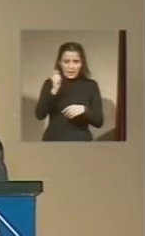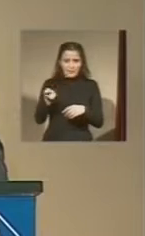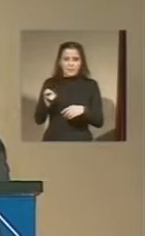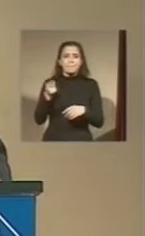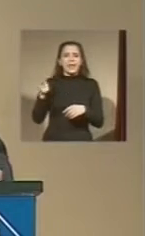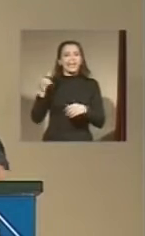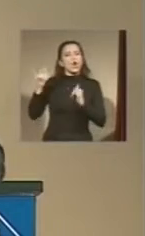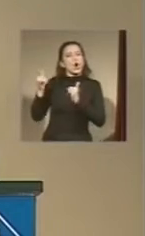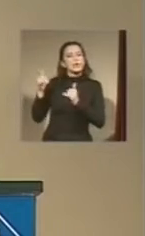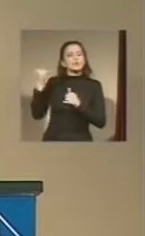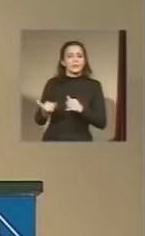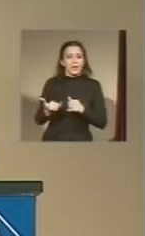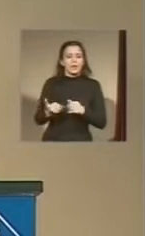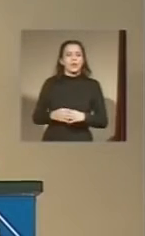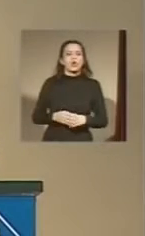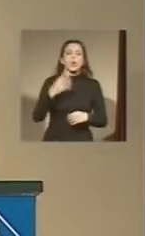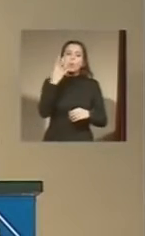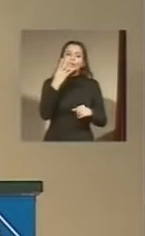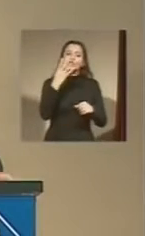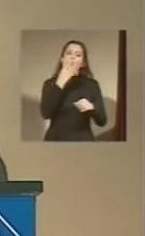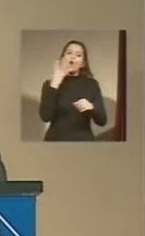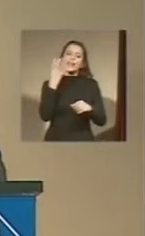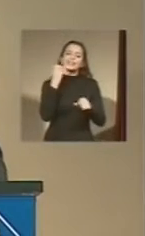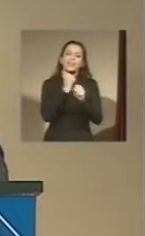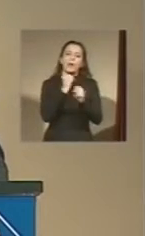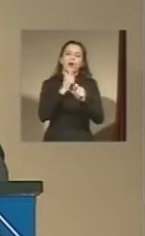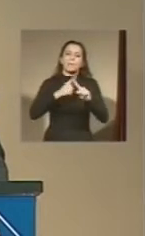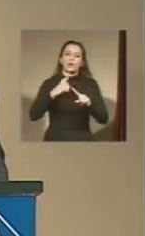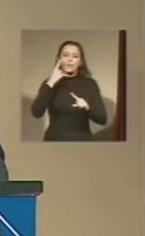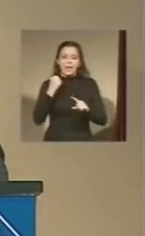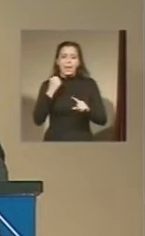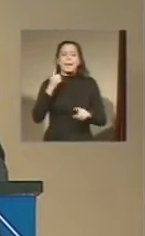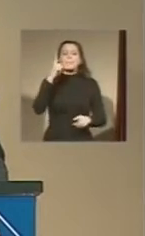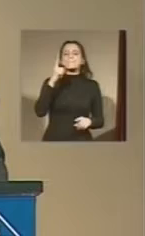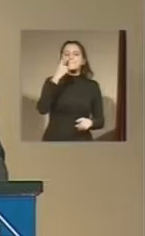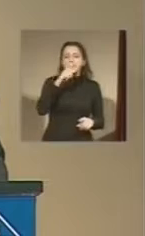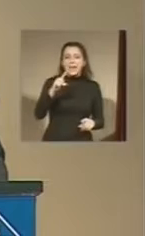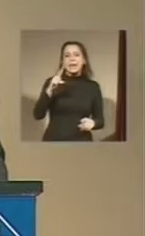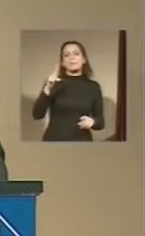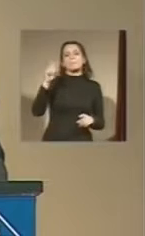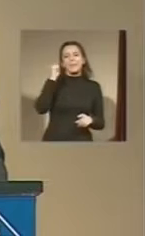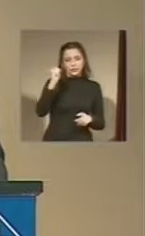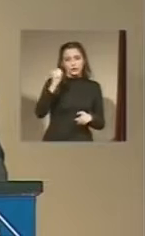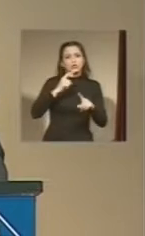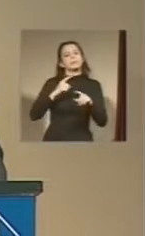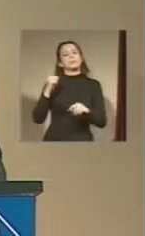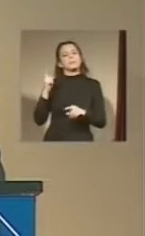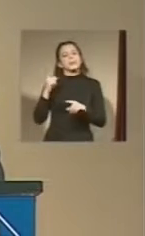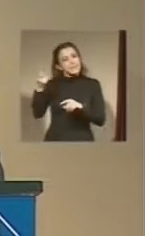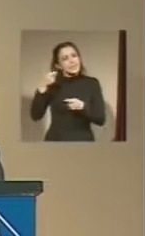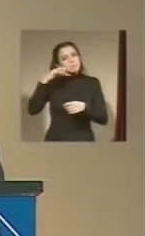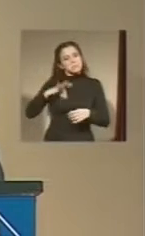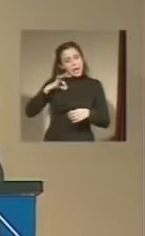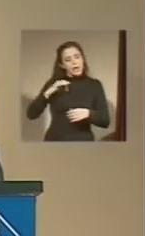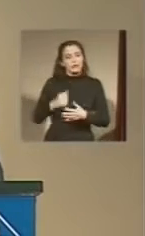por día, 1.000 pesos mensuales de salario. En educación, lo primero que voy a hacer es respaldar la autoridad de los docentes para